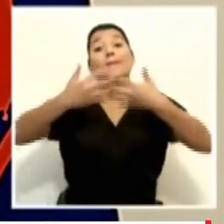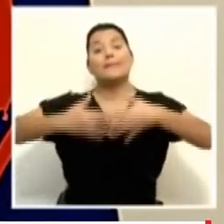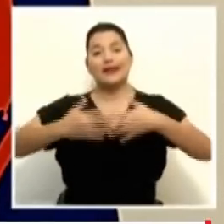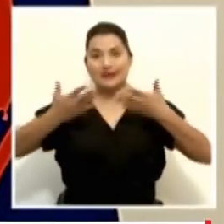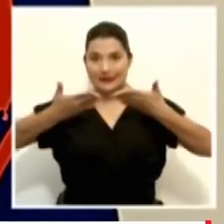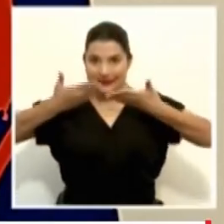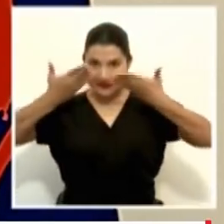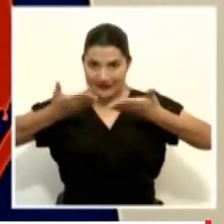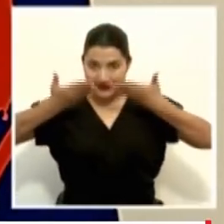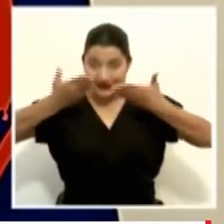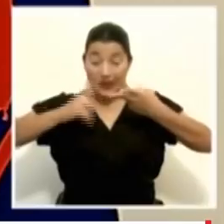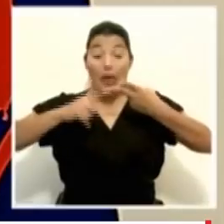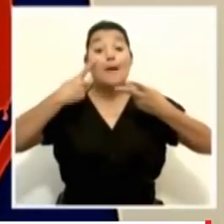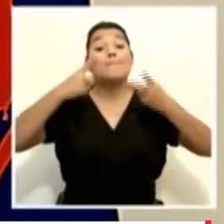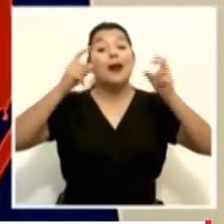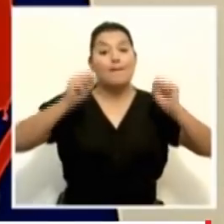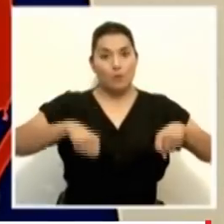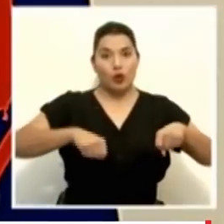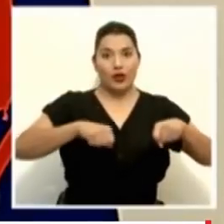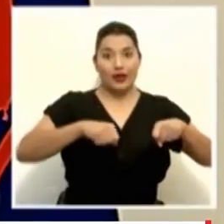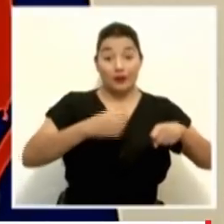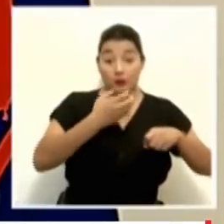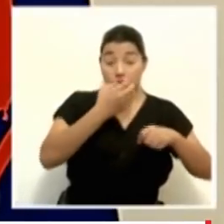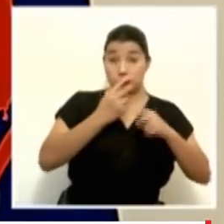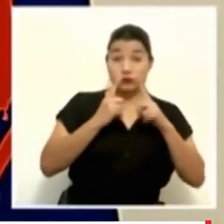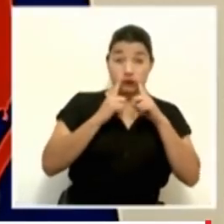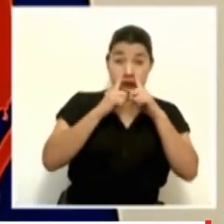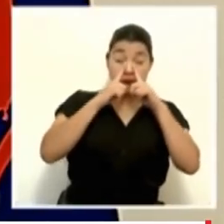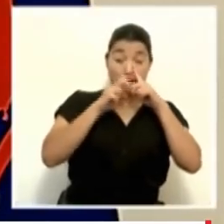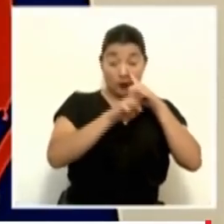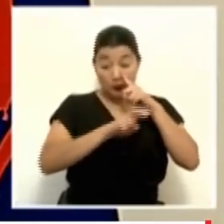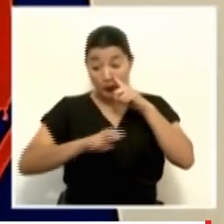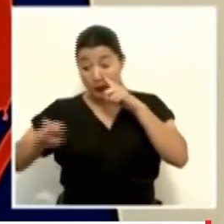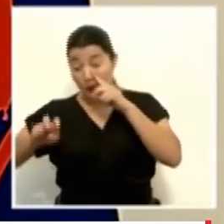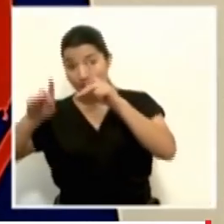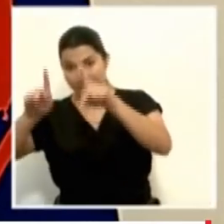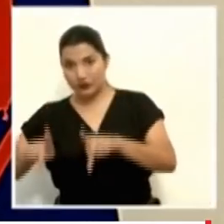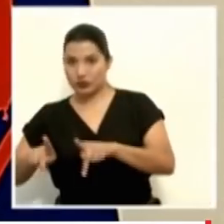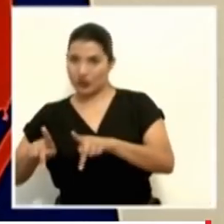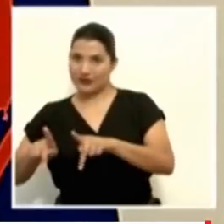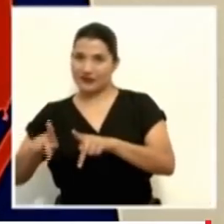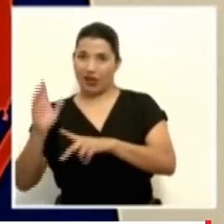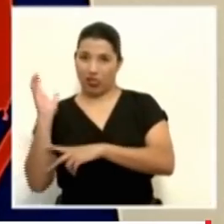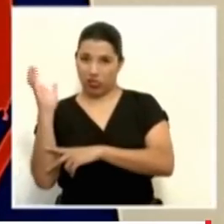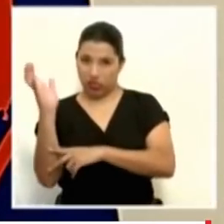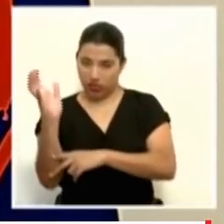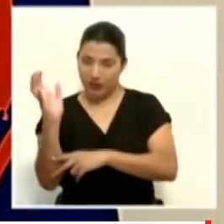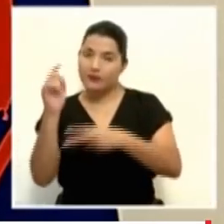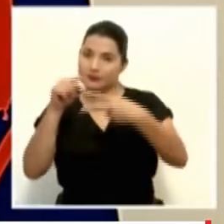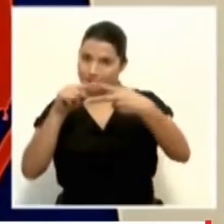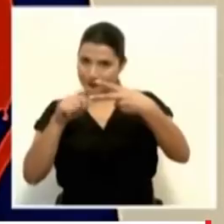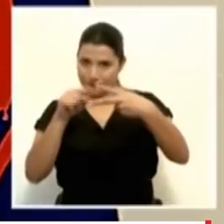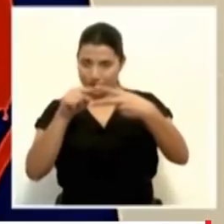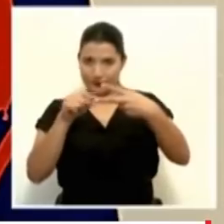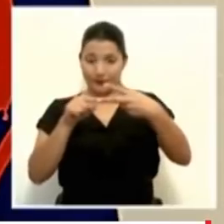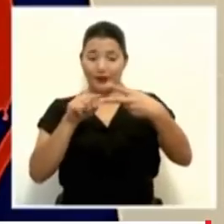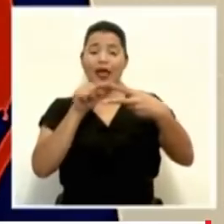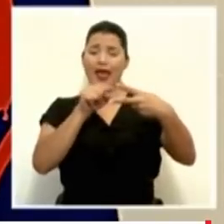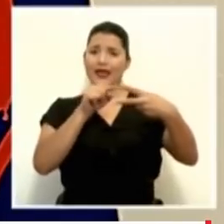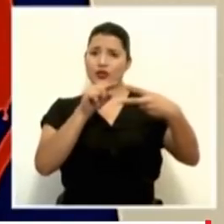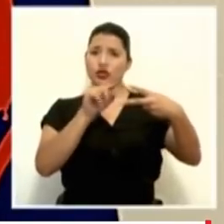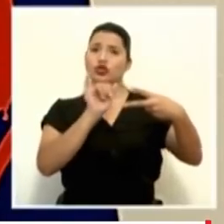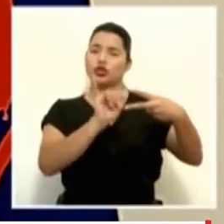para traslados, para el transporte de pacientes. Estos están en todo el país y podemos tomar